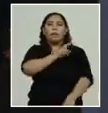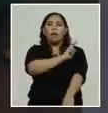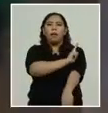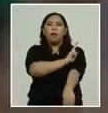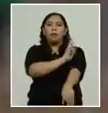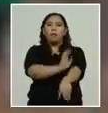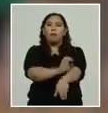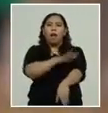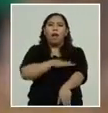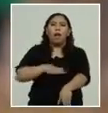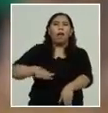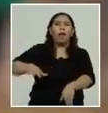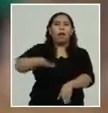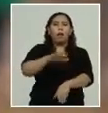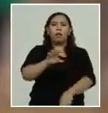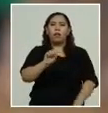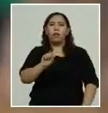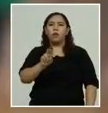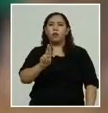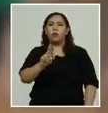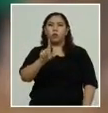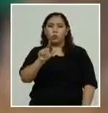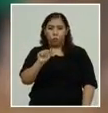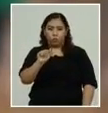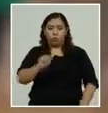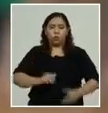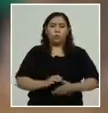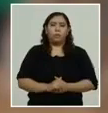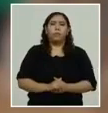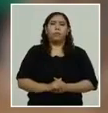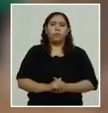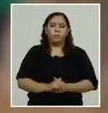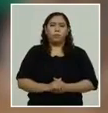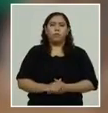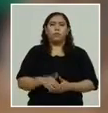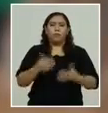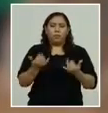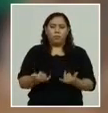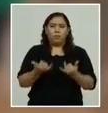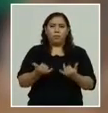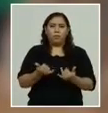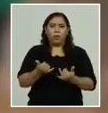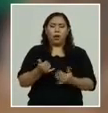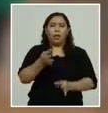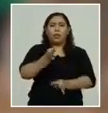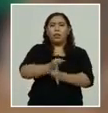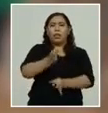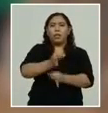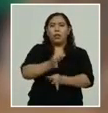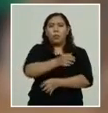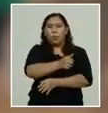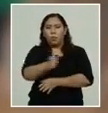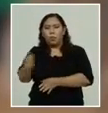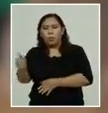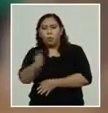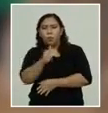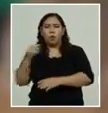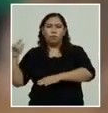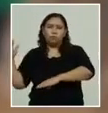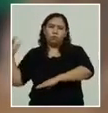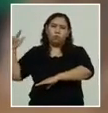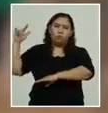en términos de transporte aéreo, marítimo y el empeño del personal está